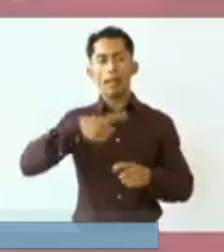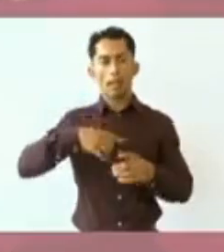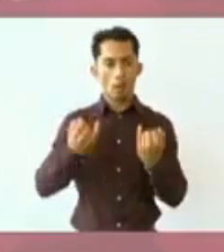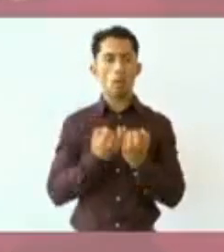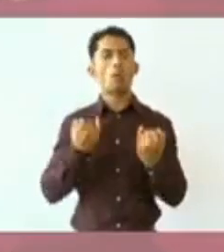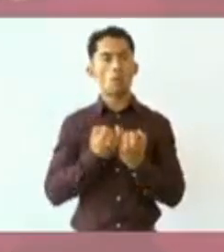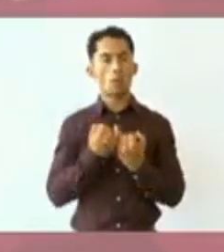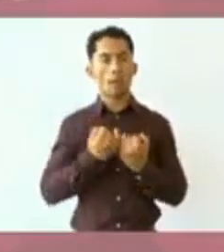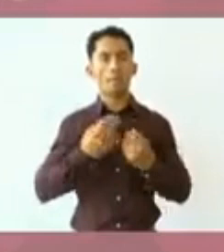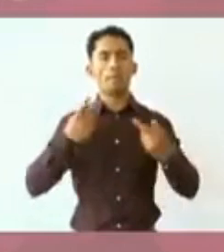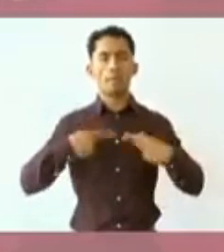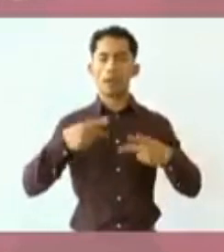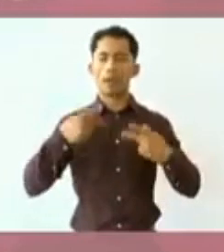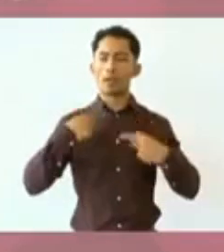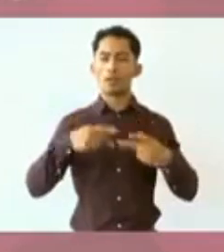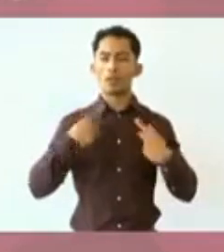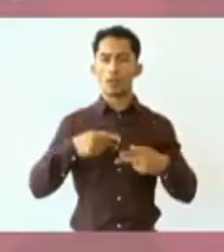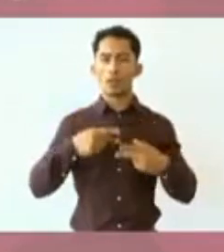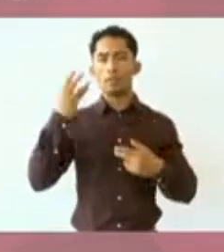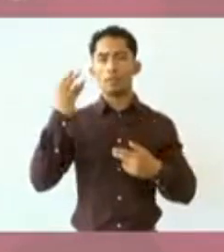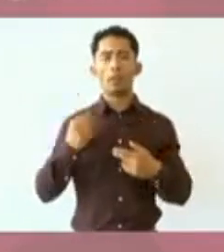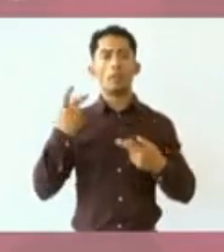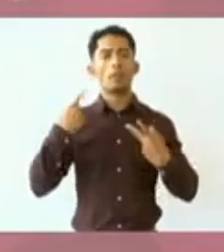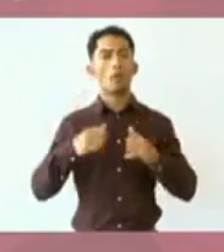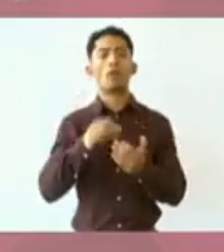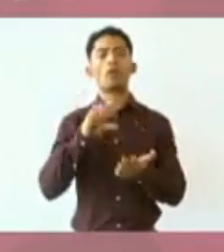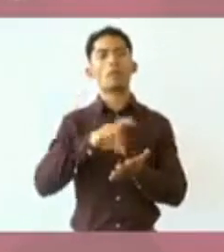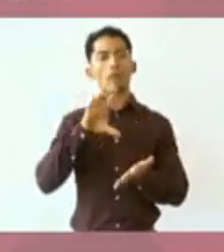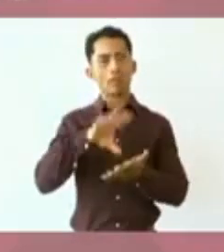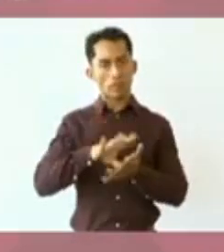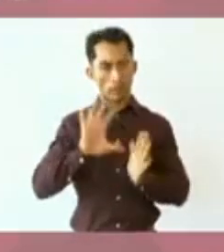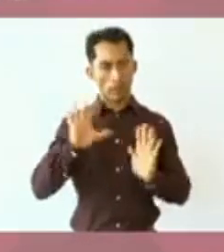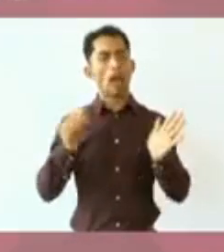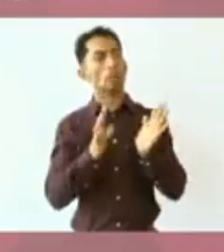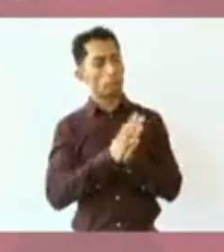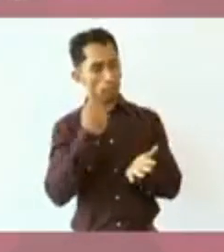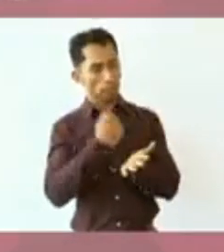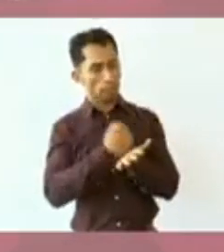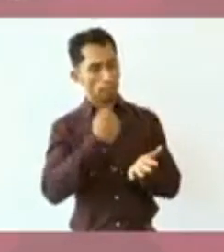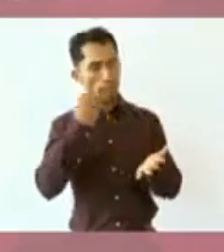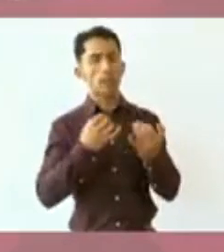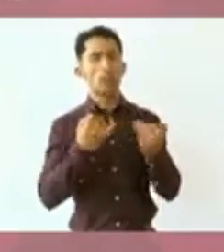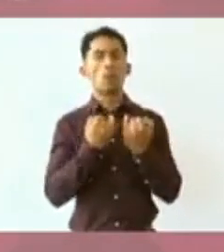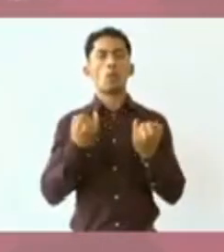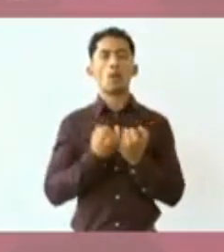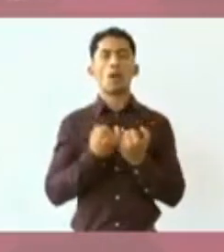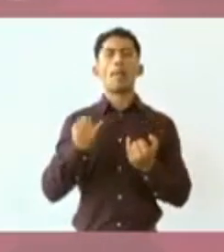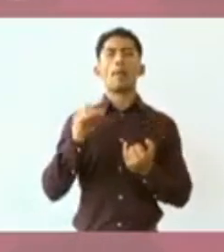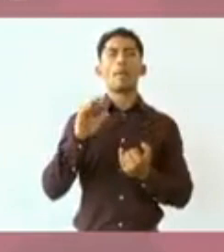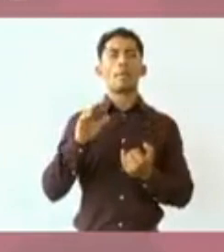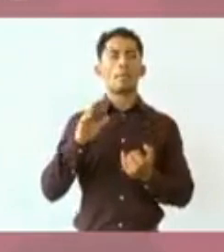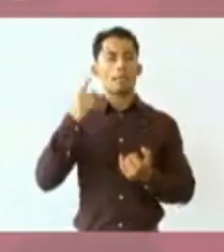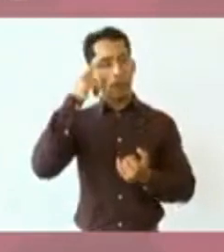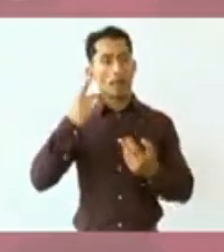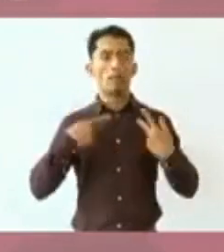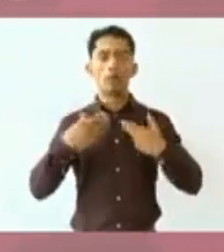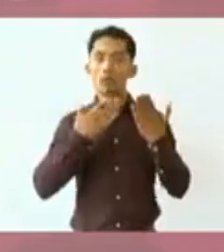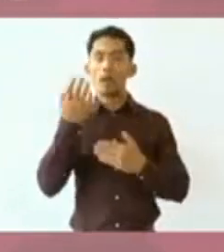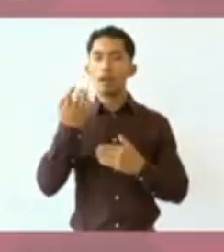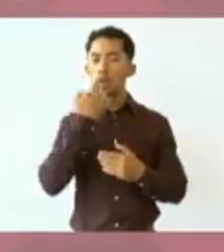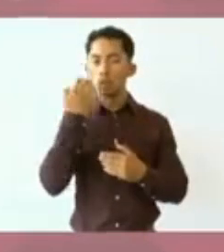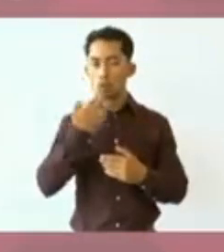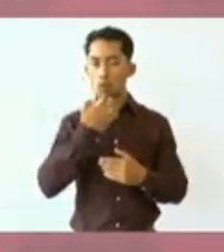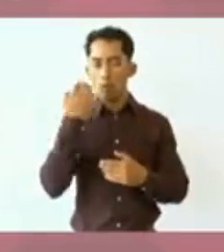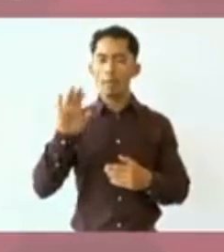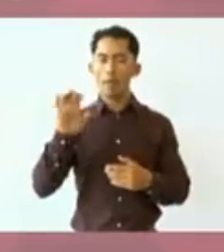pensión para personas con discapacidad, el derecho a las becas para estudiantes de